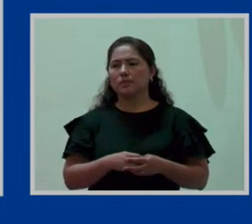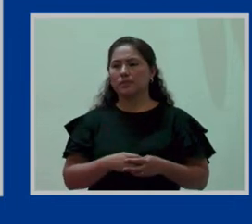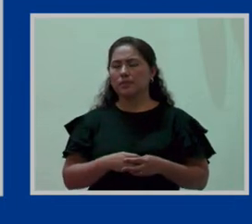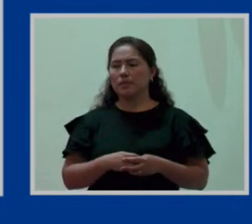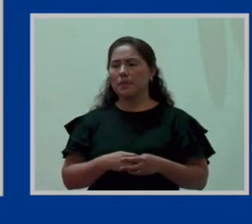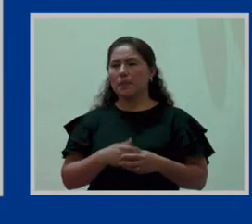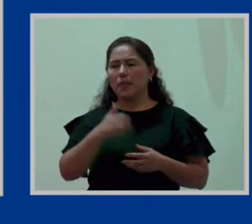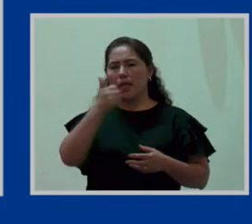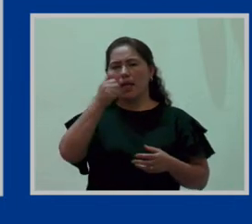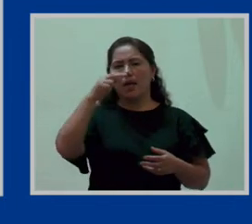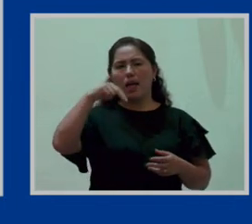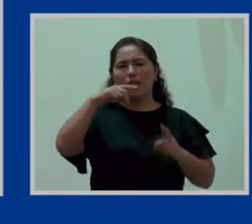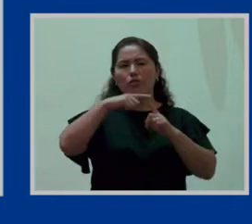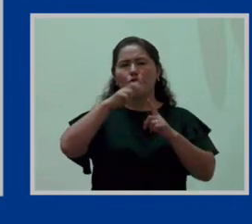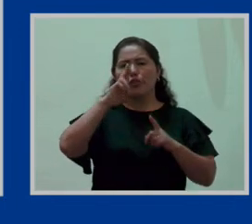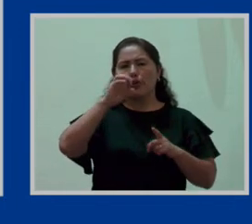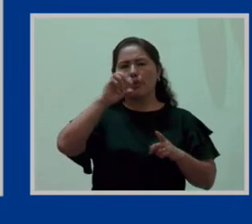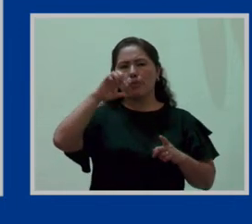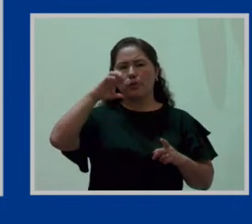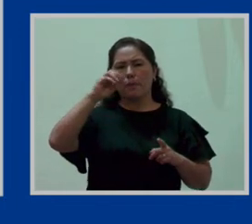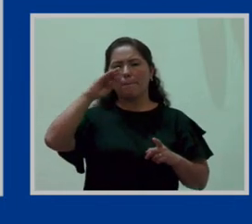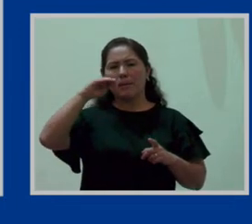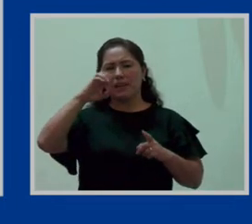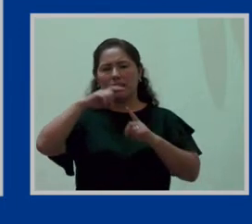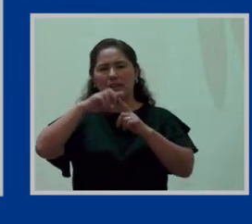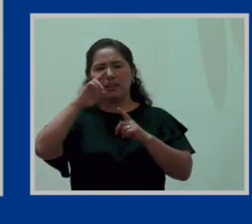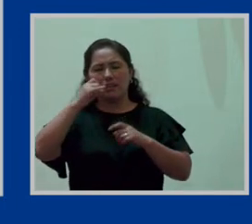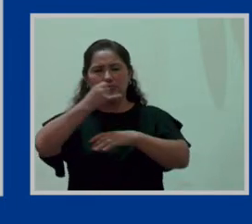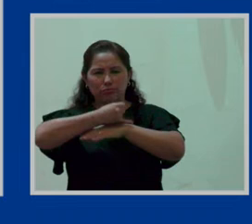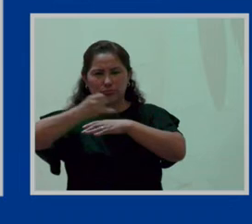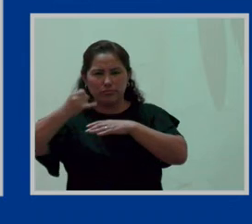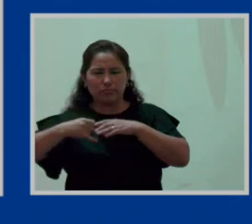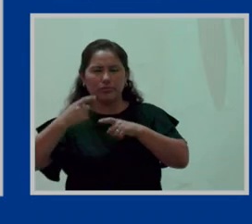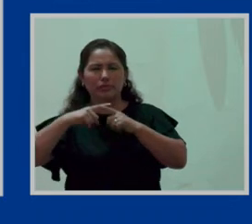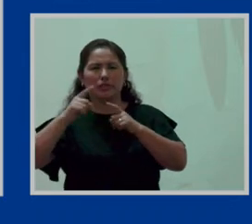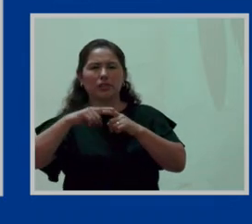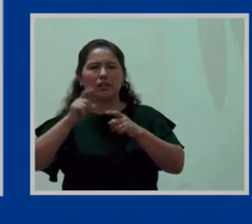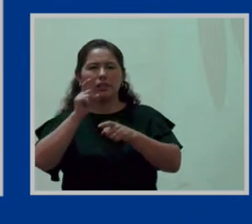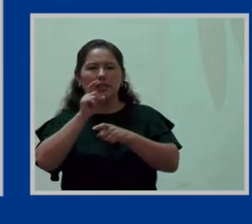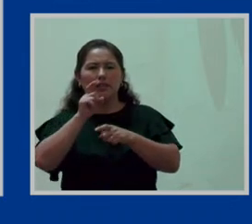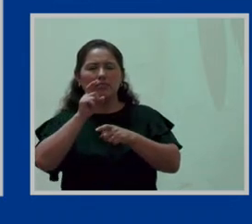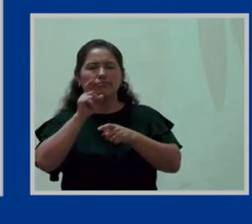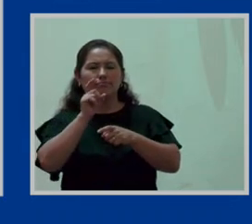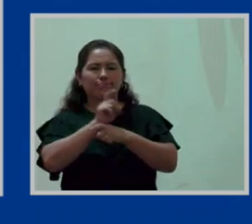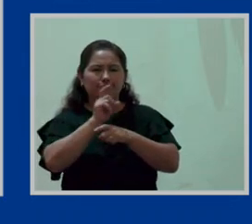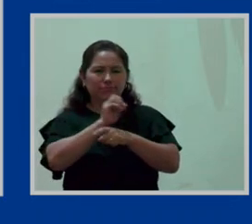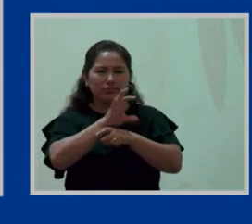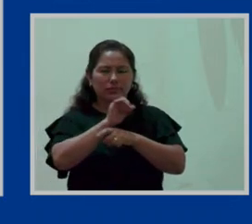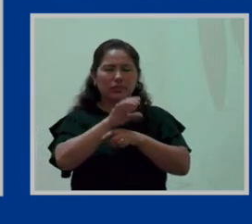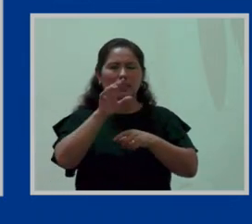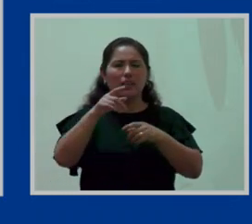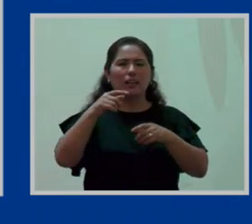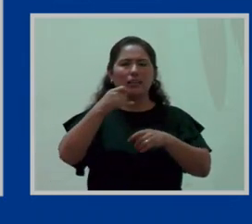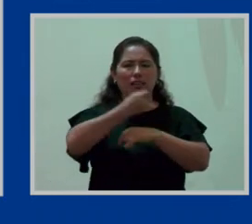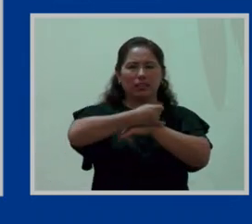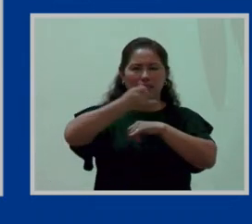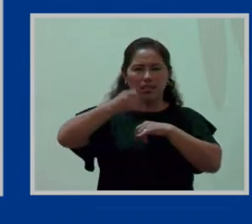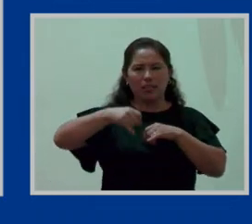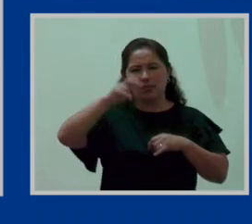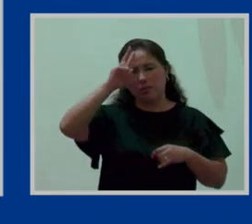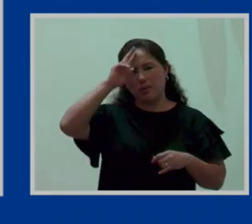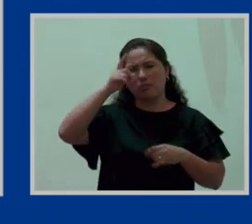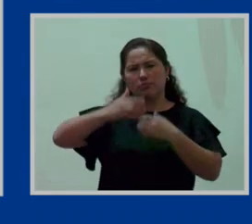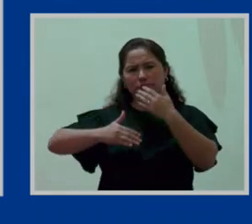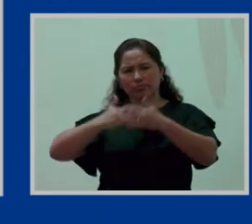antropométricas, no con arquitectos e ingenieros, inclusive la asesoría del Colegio de Arquitectos del Perú, el poder ir